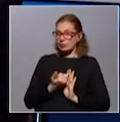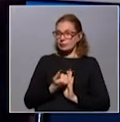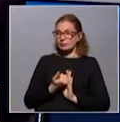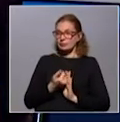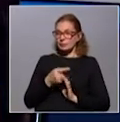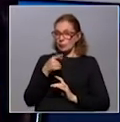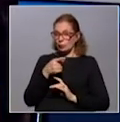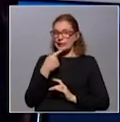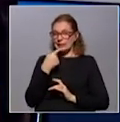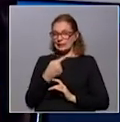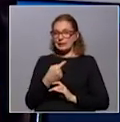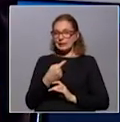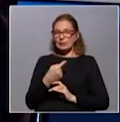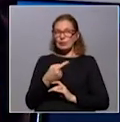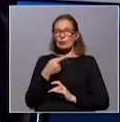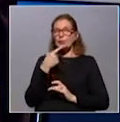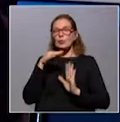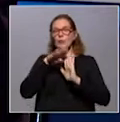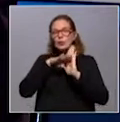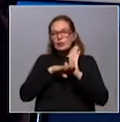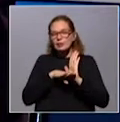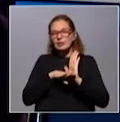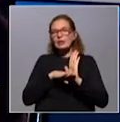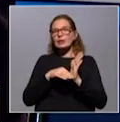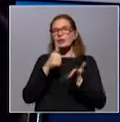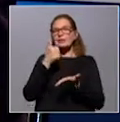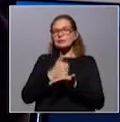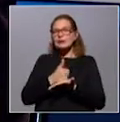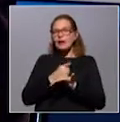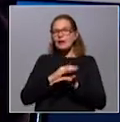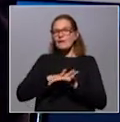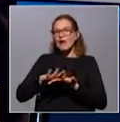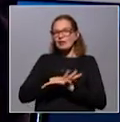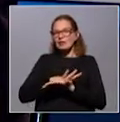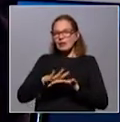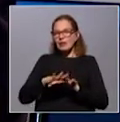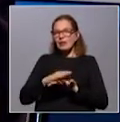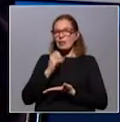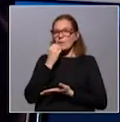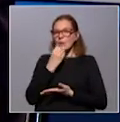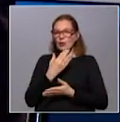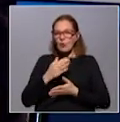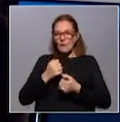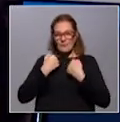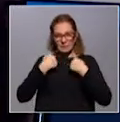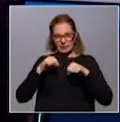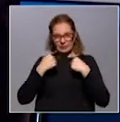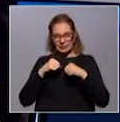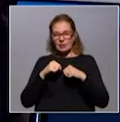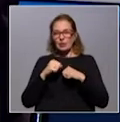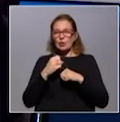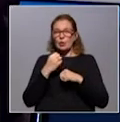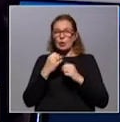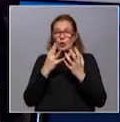como usted señala, nosotros damos recomendaciones y está basada en las evidencias y en las mejores prácticas. Como